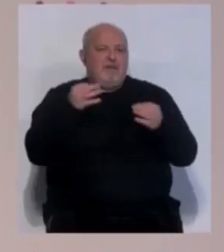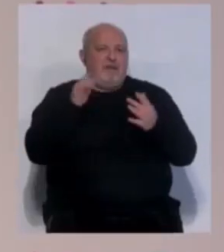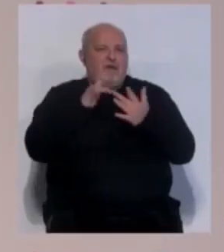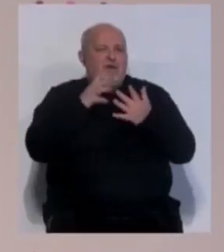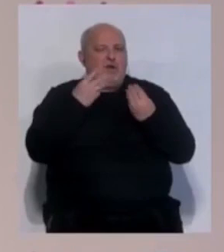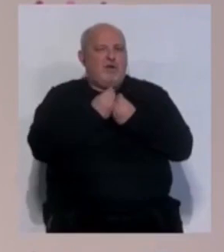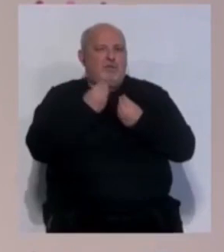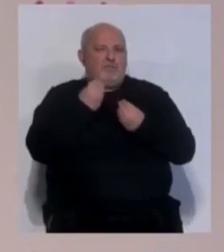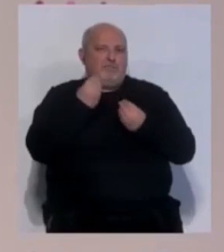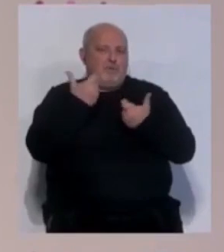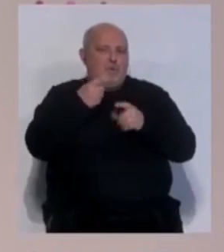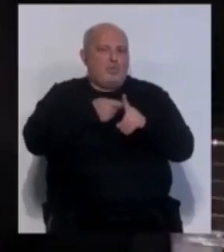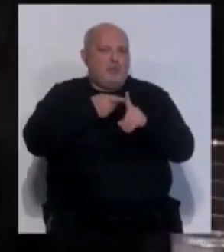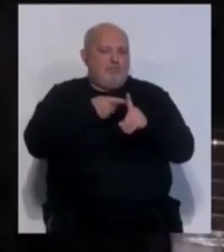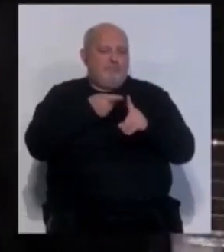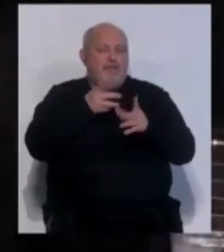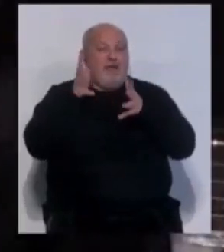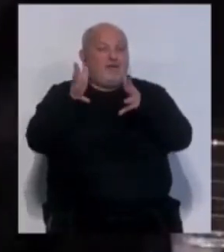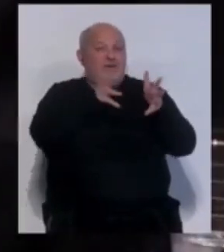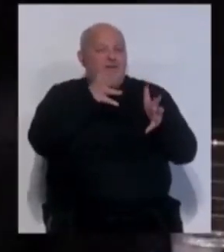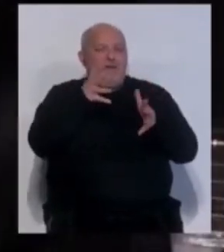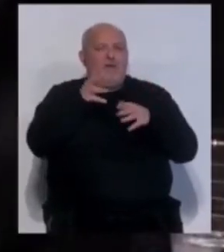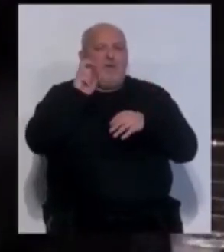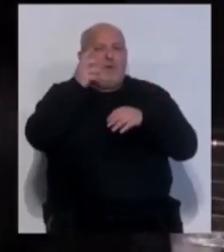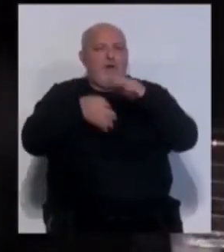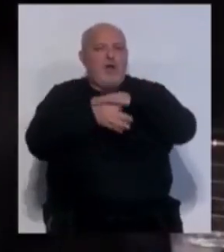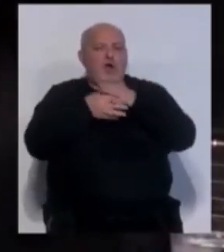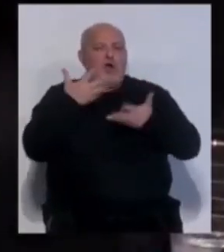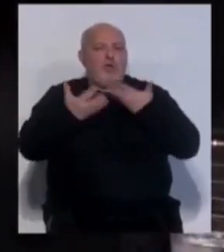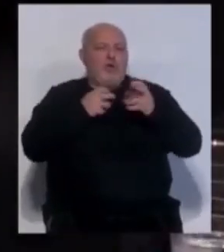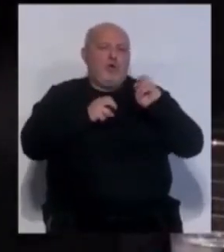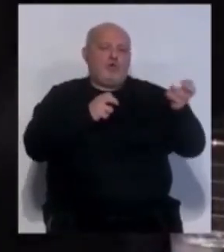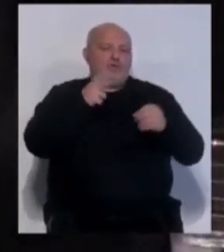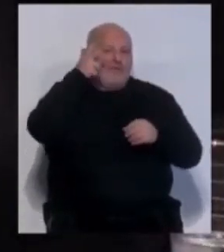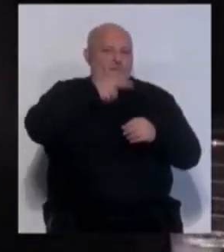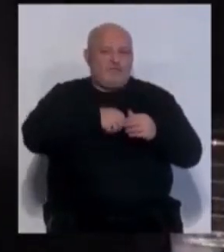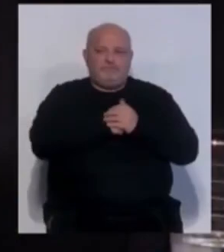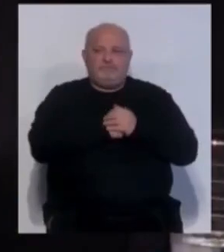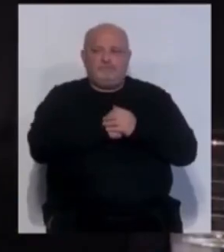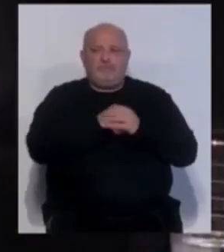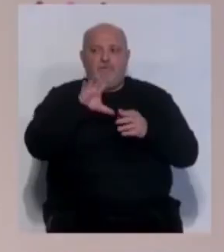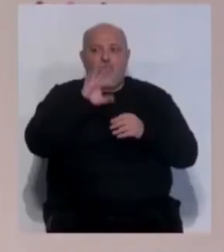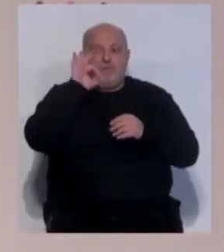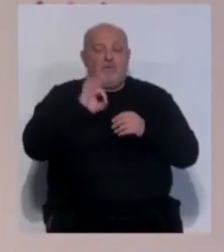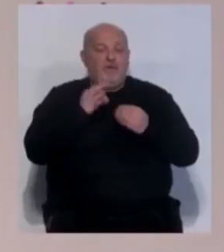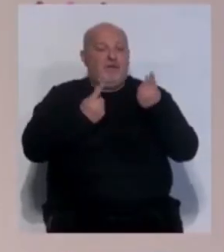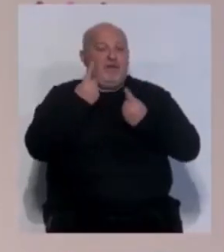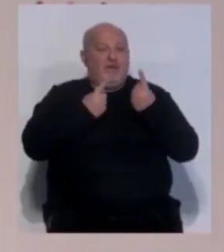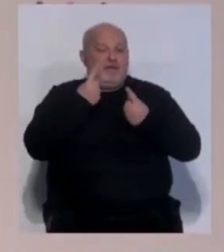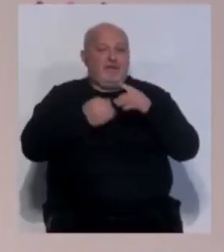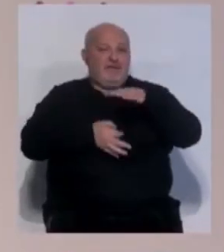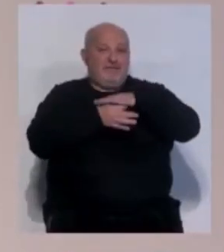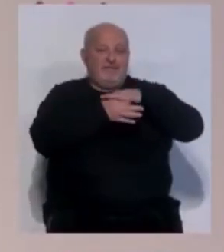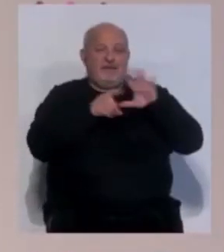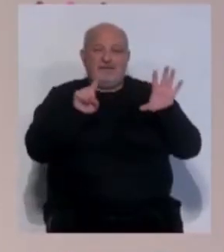conectividad como en operatividad. Lo aconsejable es ubicar uno en la cocina y otro en el salón. El 50% de los incendios de vivienda, yo